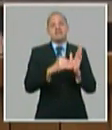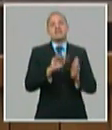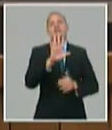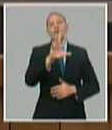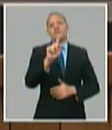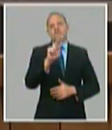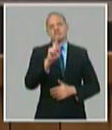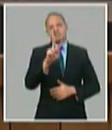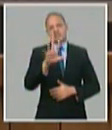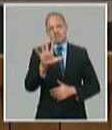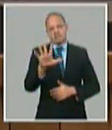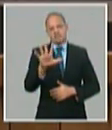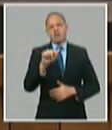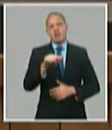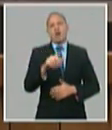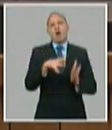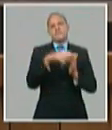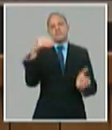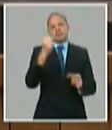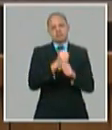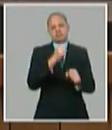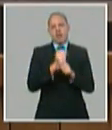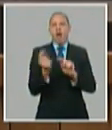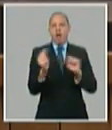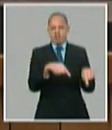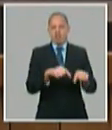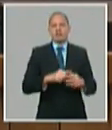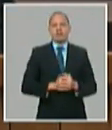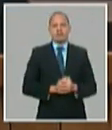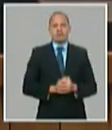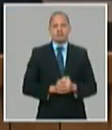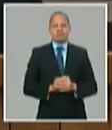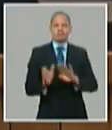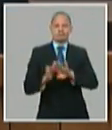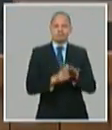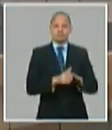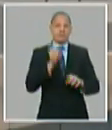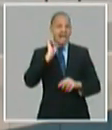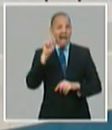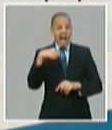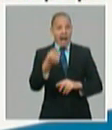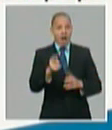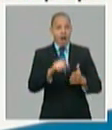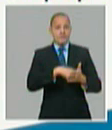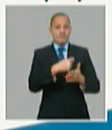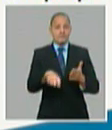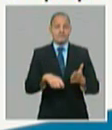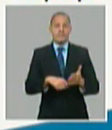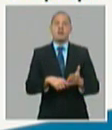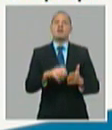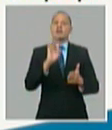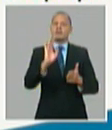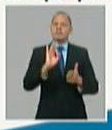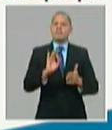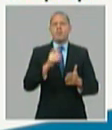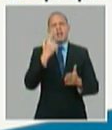también en el 2021 estamos proyectando concluir 244.643 viviendas